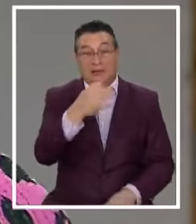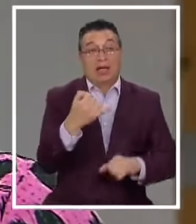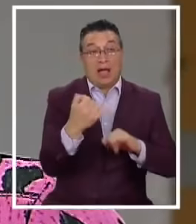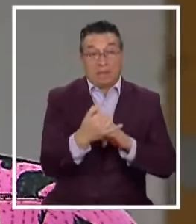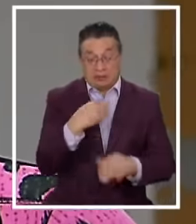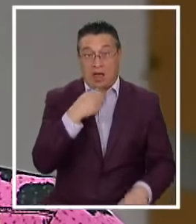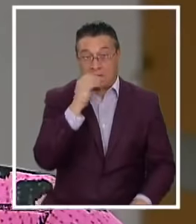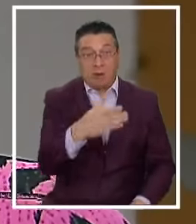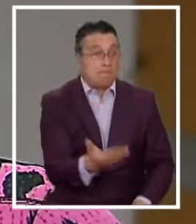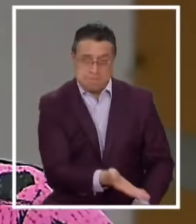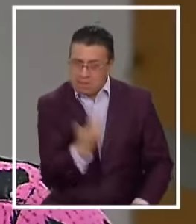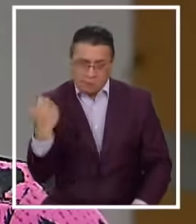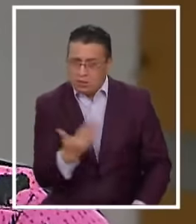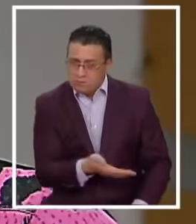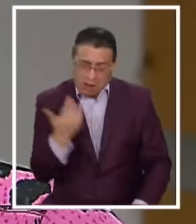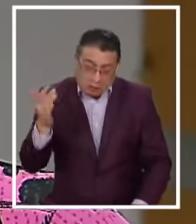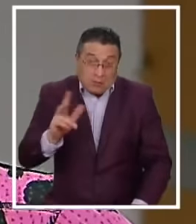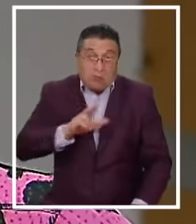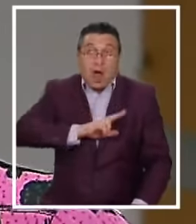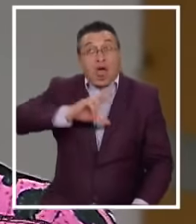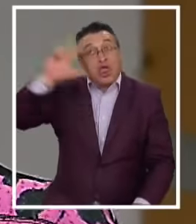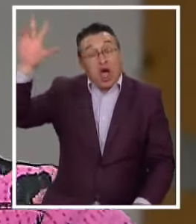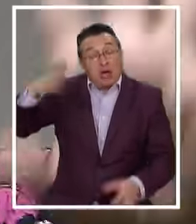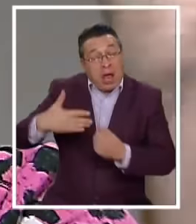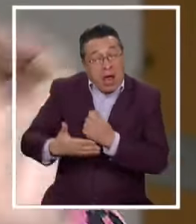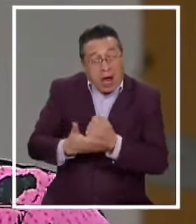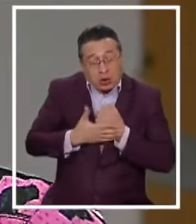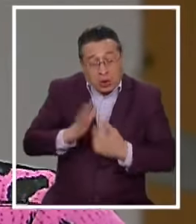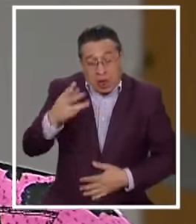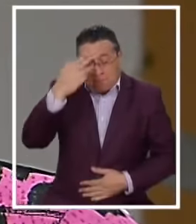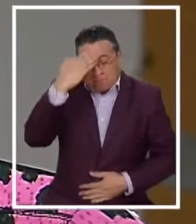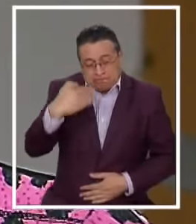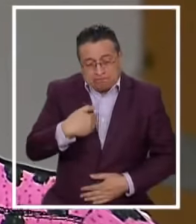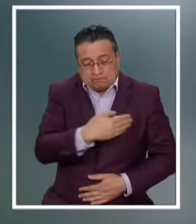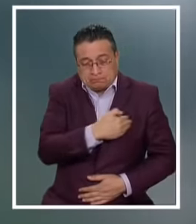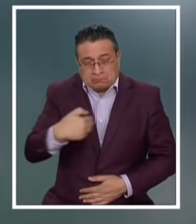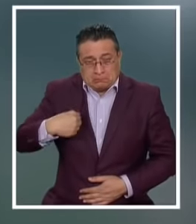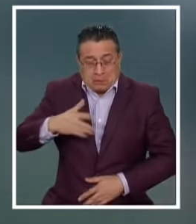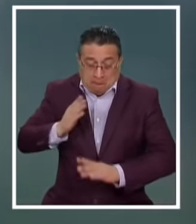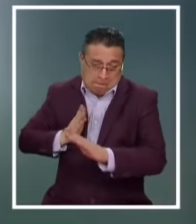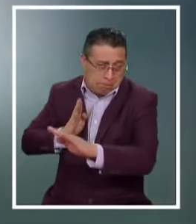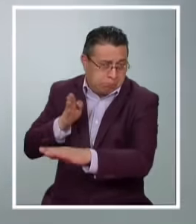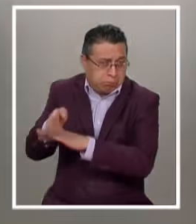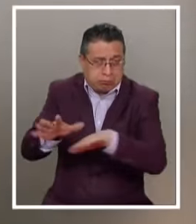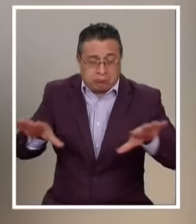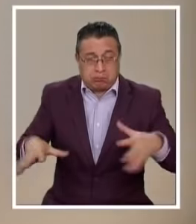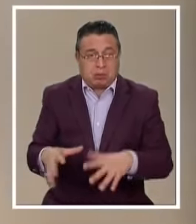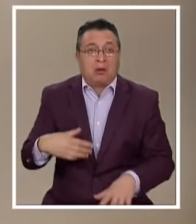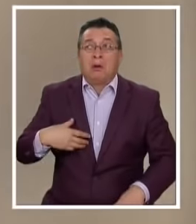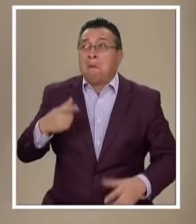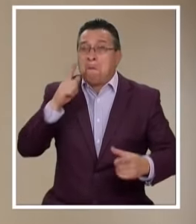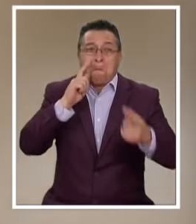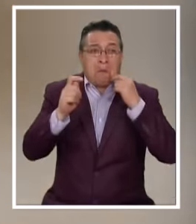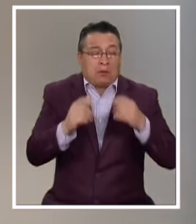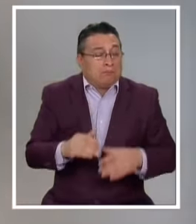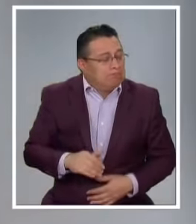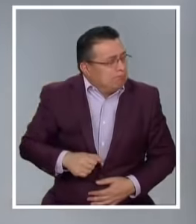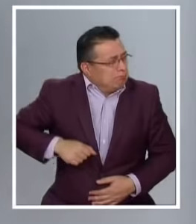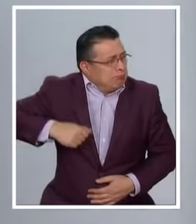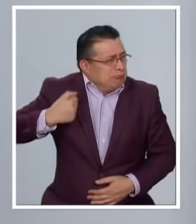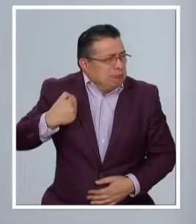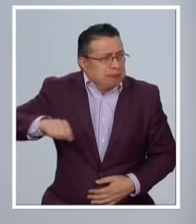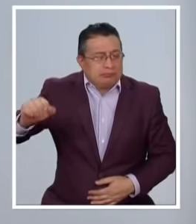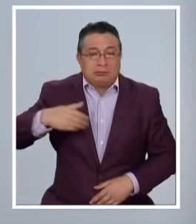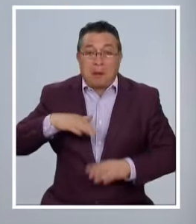amiga Ya, vamos Lo que Dios quiera Nos persinamos Y subimos corriendo No dimensionó el riesgo Dice que lo más